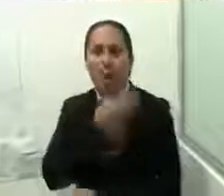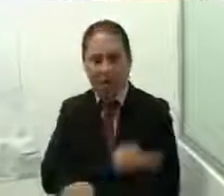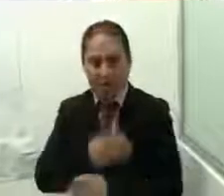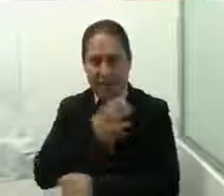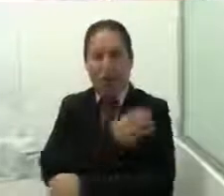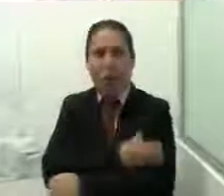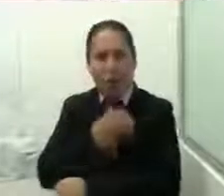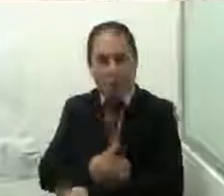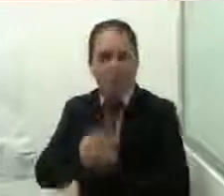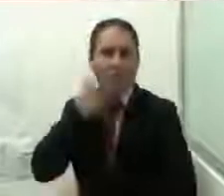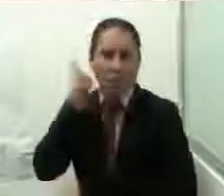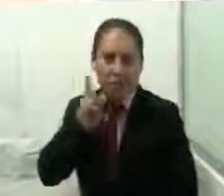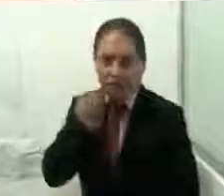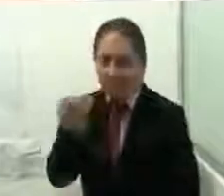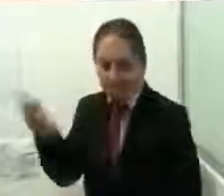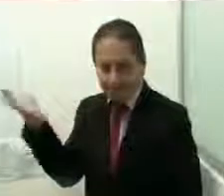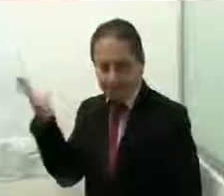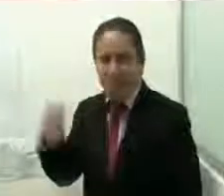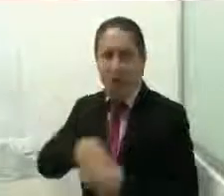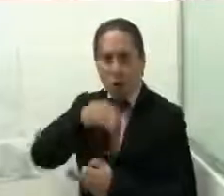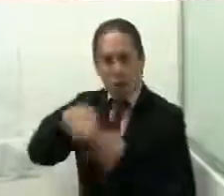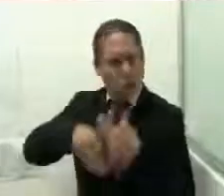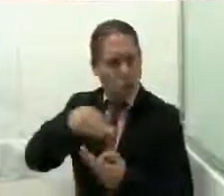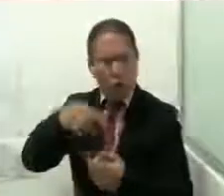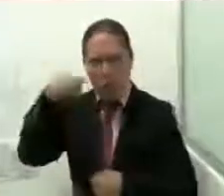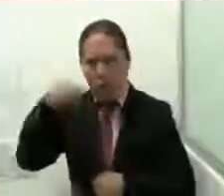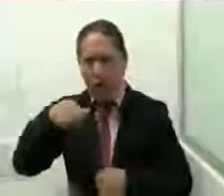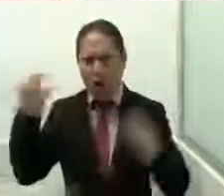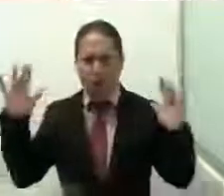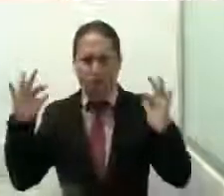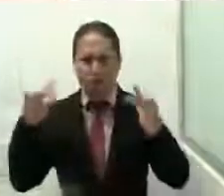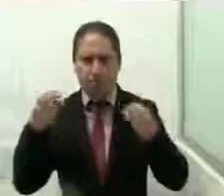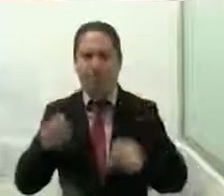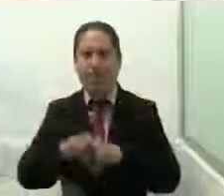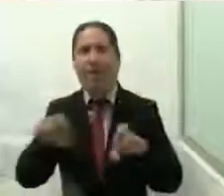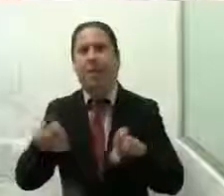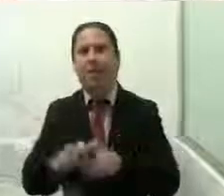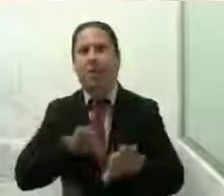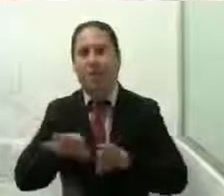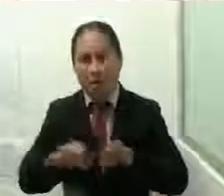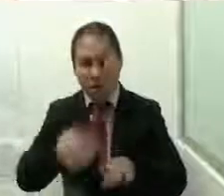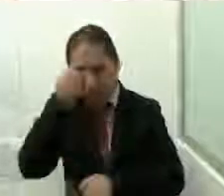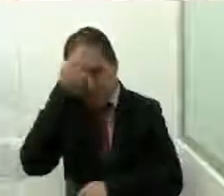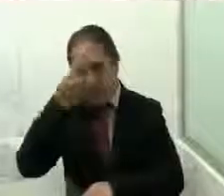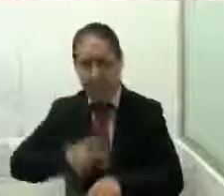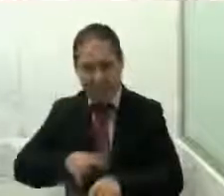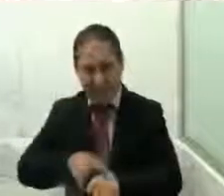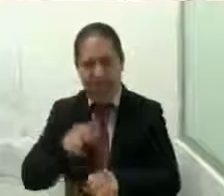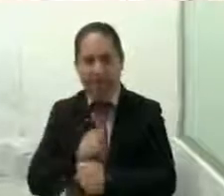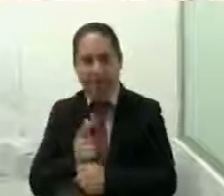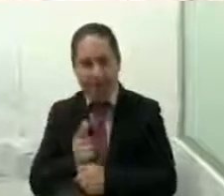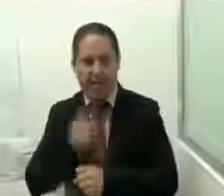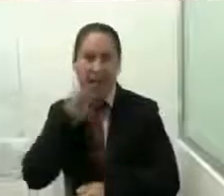diputadas al público que nos está acompañando y al equipo de trabajo de la licenciada Ana Luisa